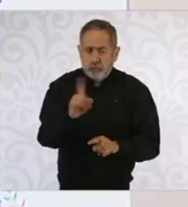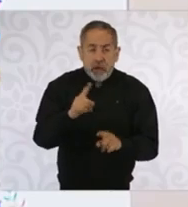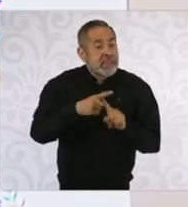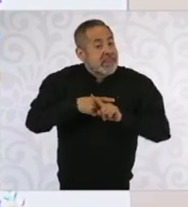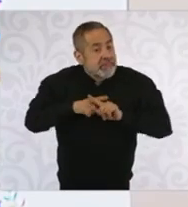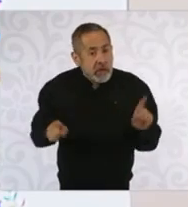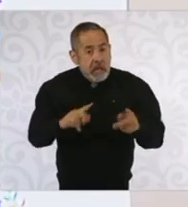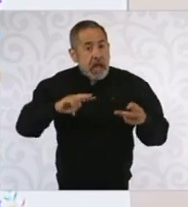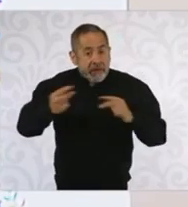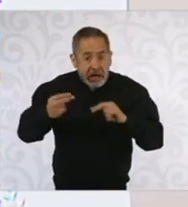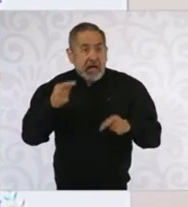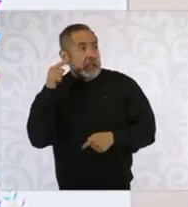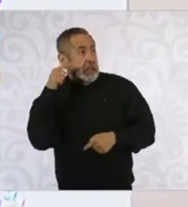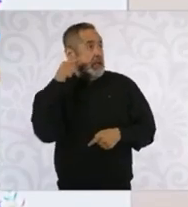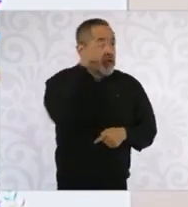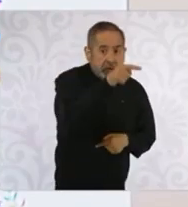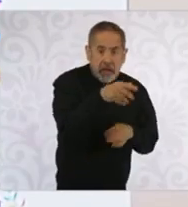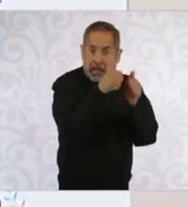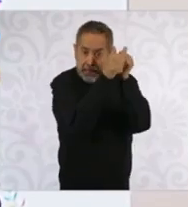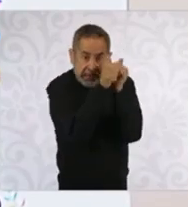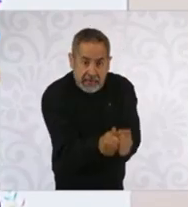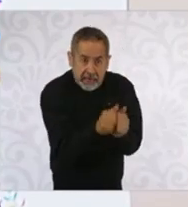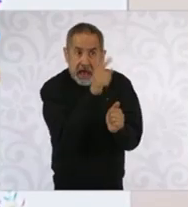benefician incluso a la economía de los Estados Unidos.